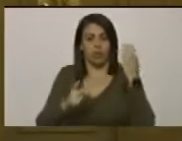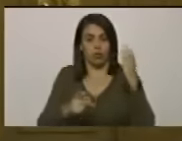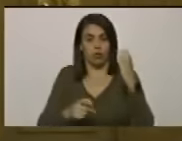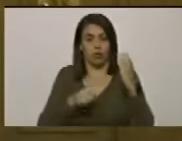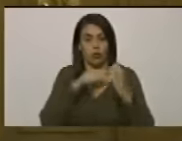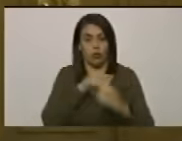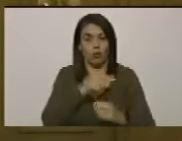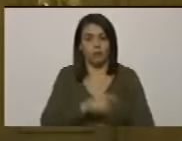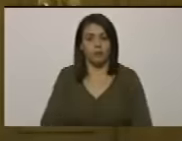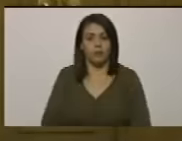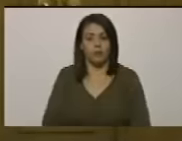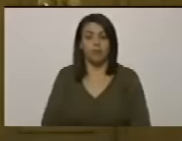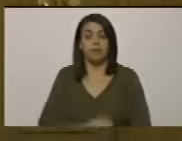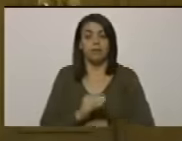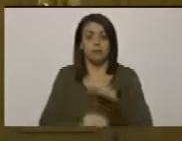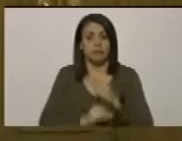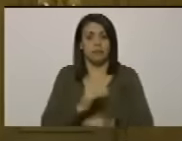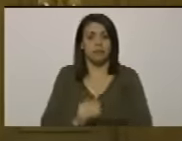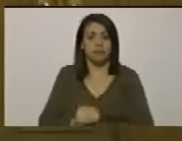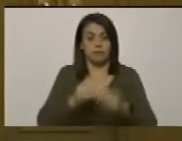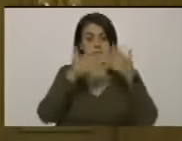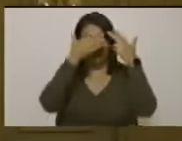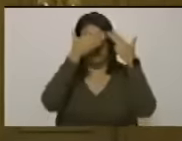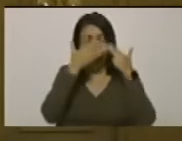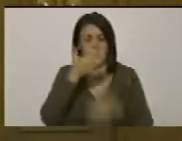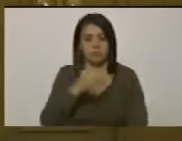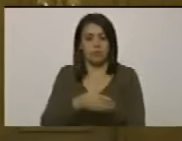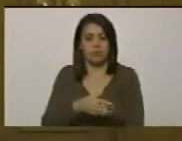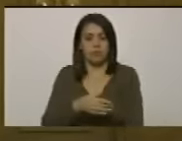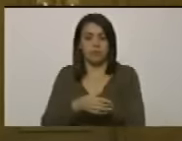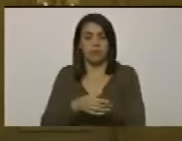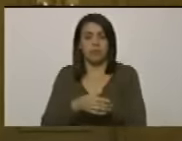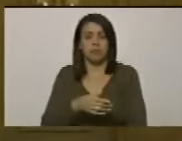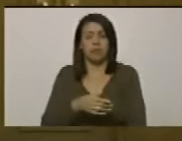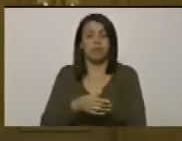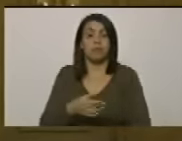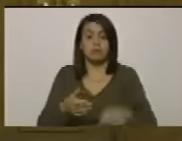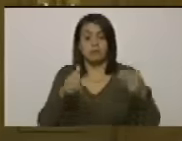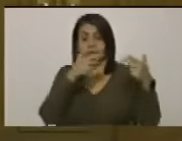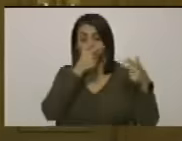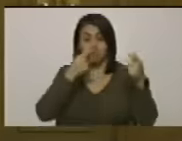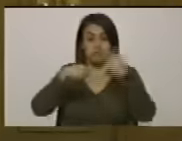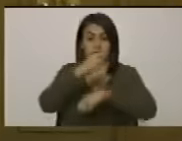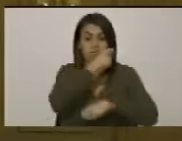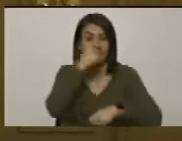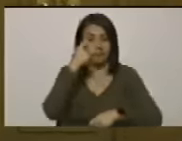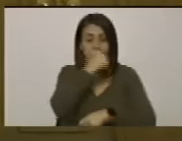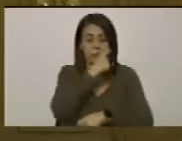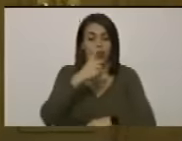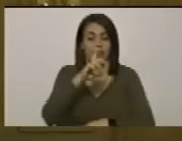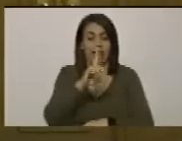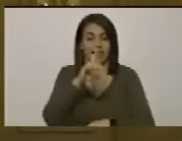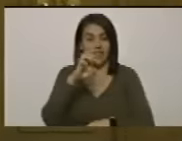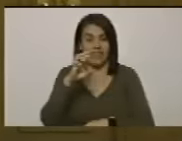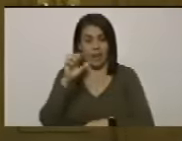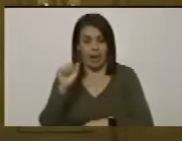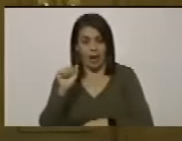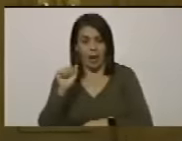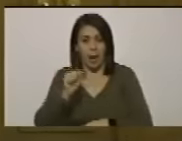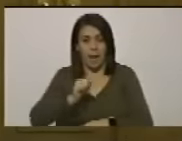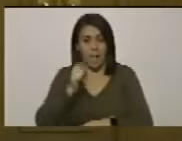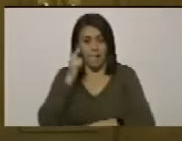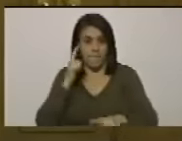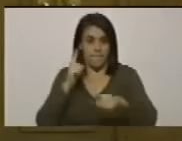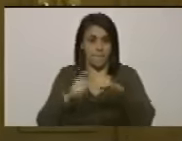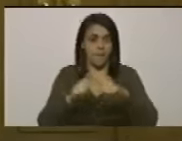tomada por el paramilitarismo por el narcotráfico por la DEA y que cuando